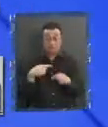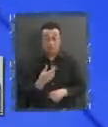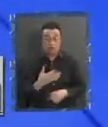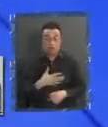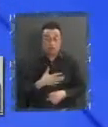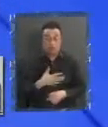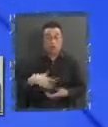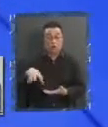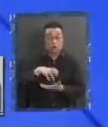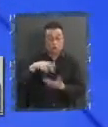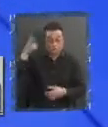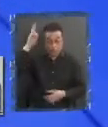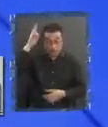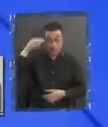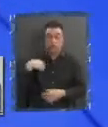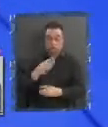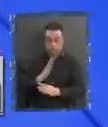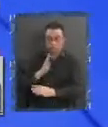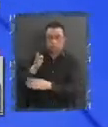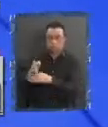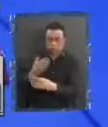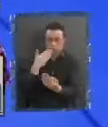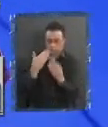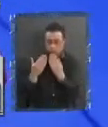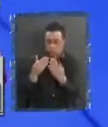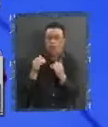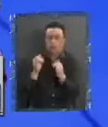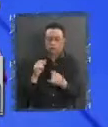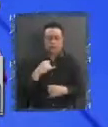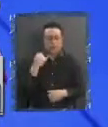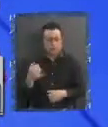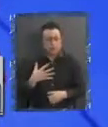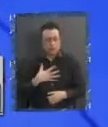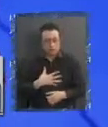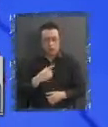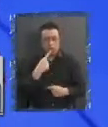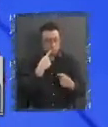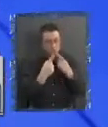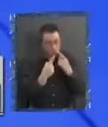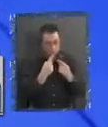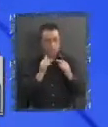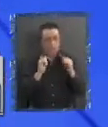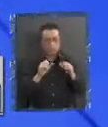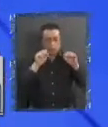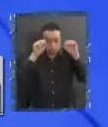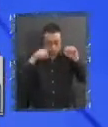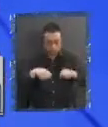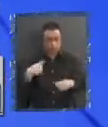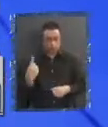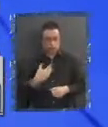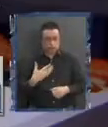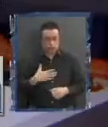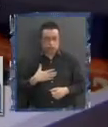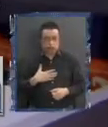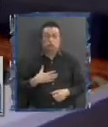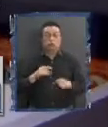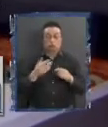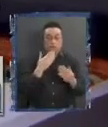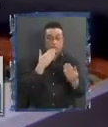que llegamos allá hemos querido siempre la consulta y el consentimiento en el diálogo